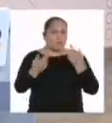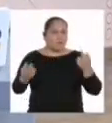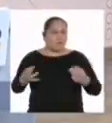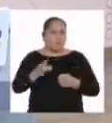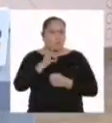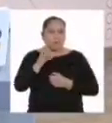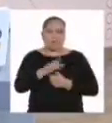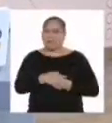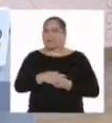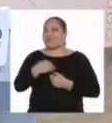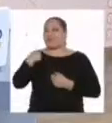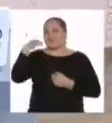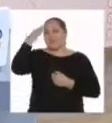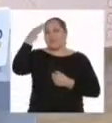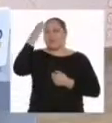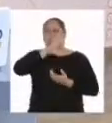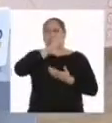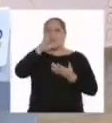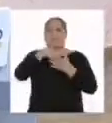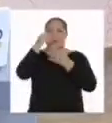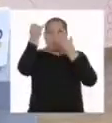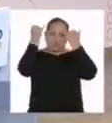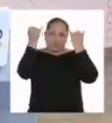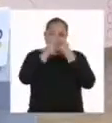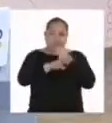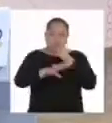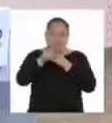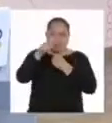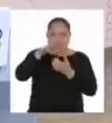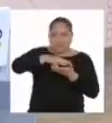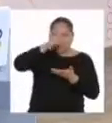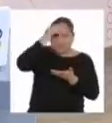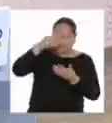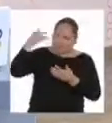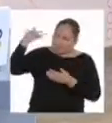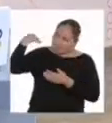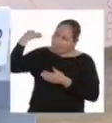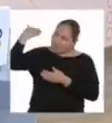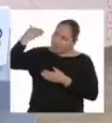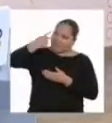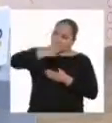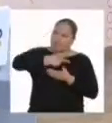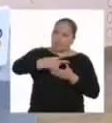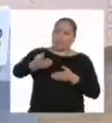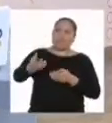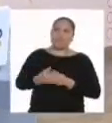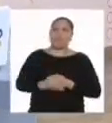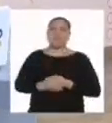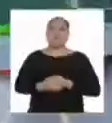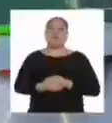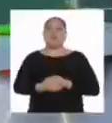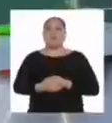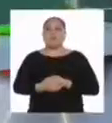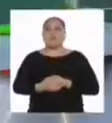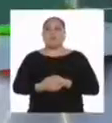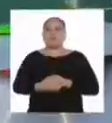Estoy seguro de que todas sus propuestas se han basado en los aprendizajes que logramos a lo largo de esta semana.